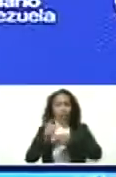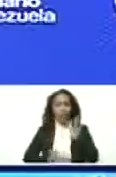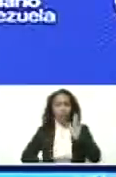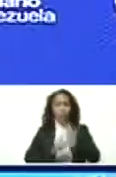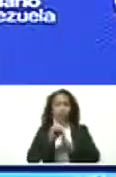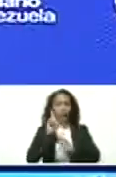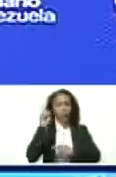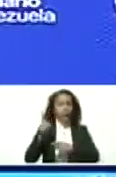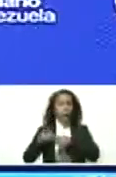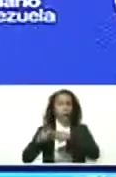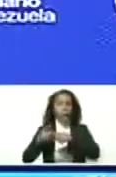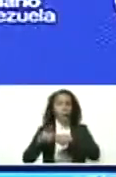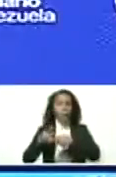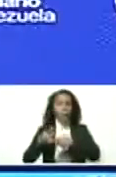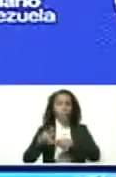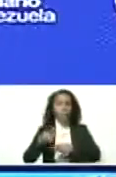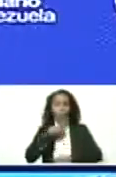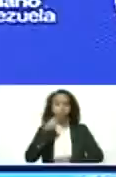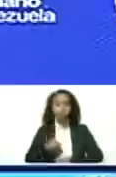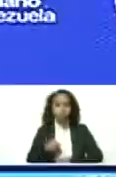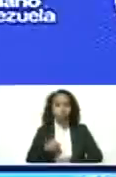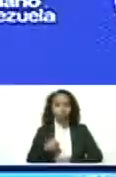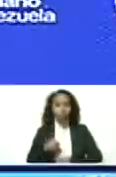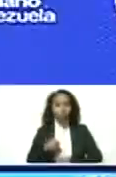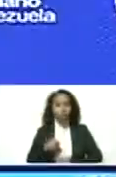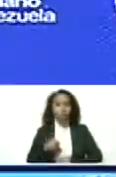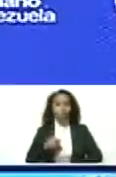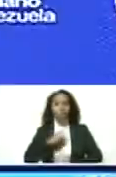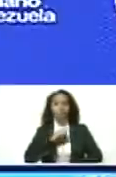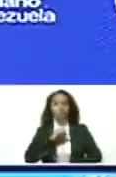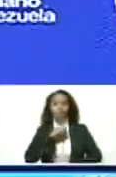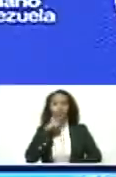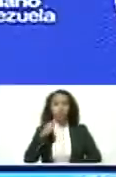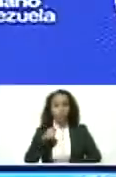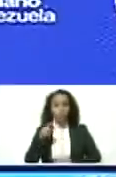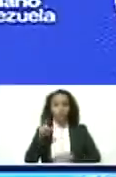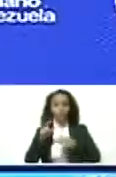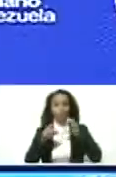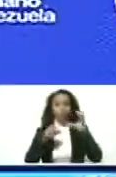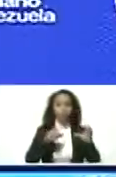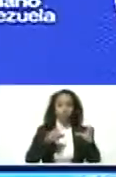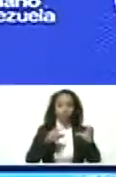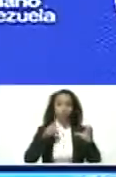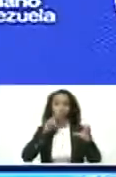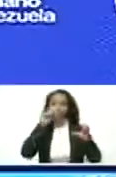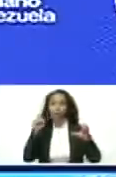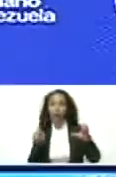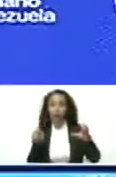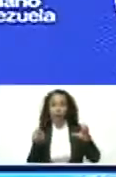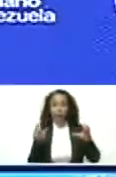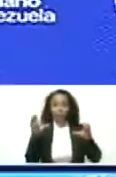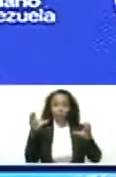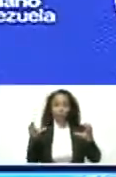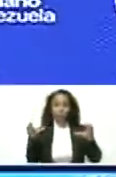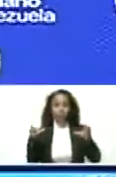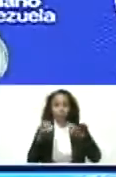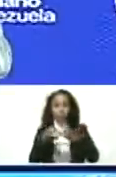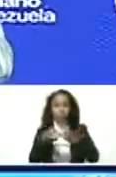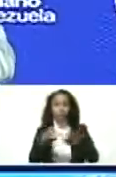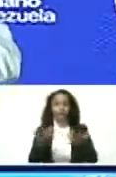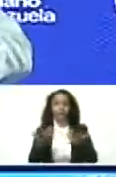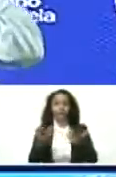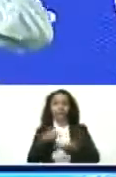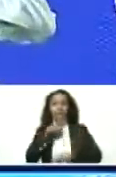Bielorrusia, entre la parte rusa y la parte ucraniana, dé buenos resultados